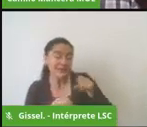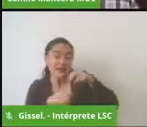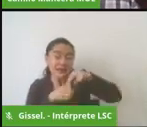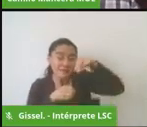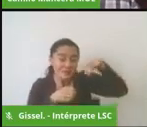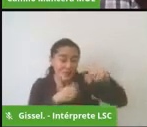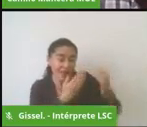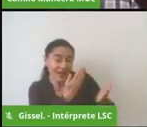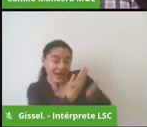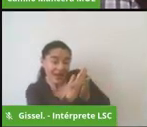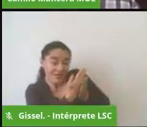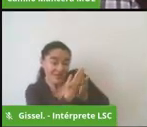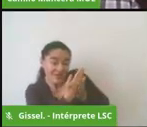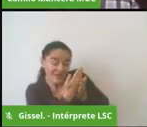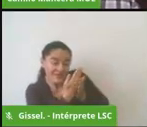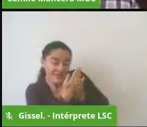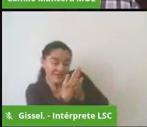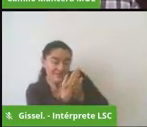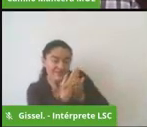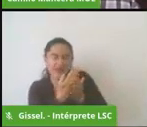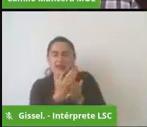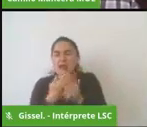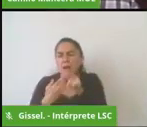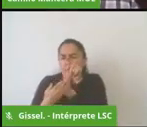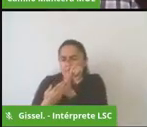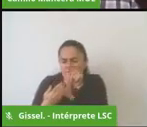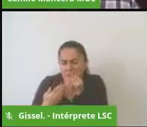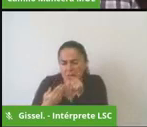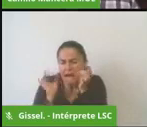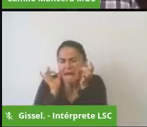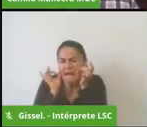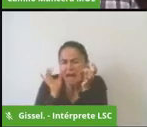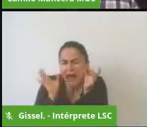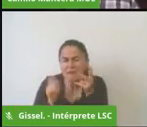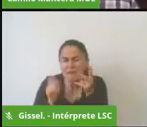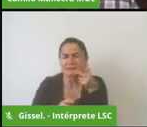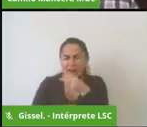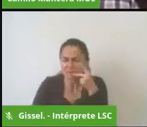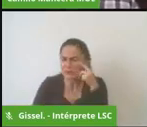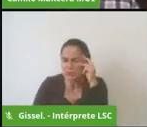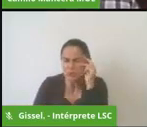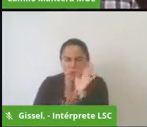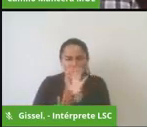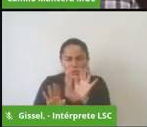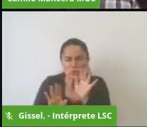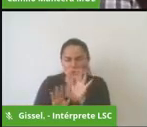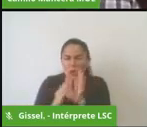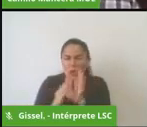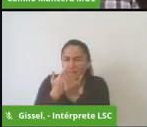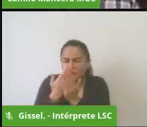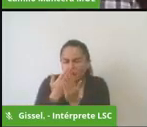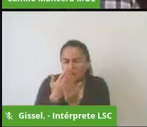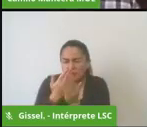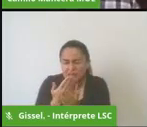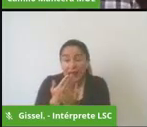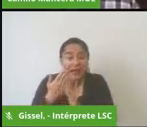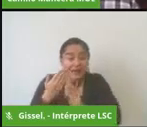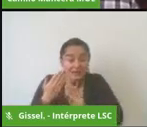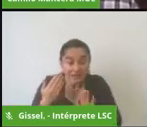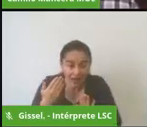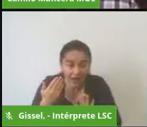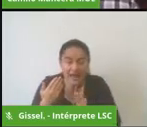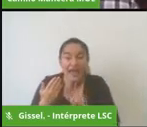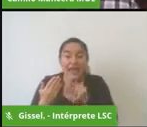mirando también la gravedad de los hechos y cuál es la autoridad competente pues se le remite a quien efectivamente